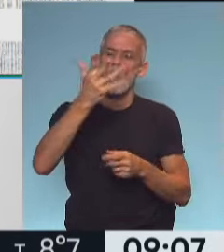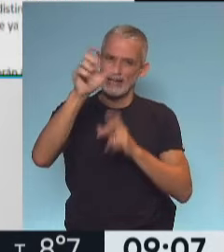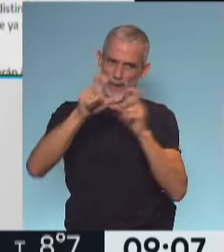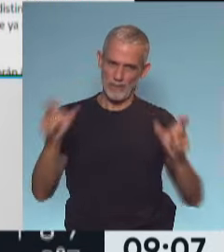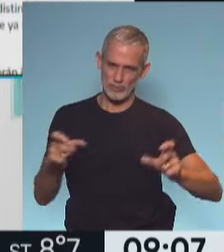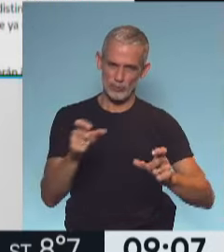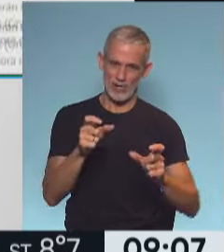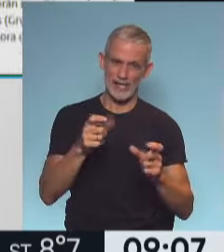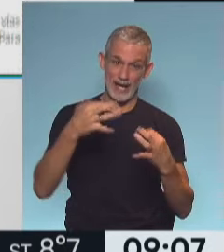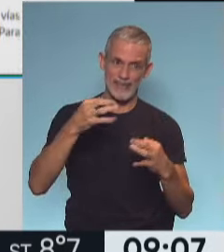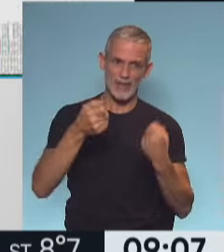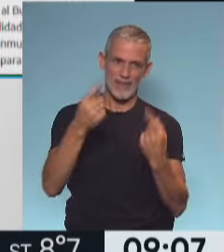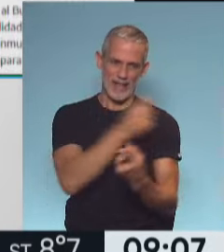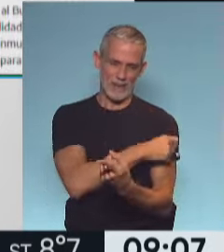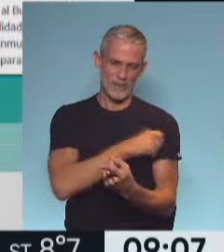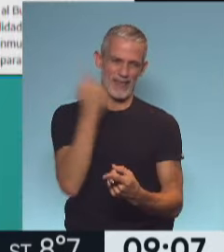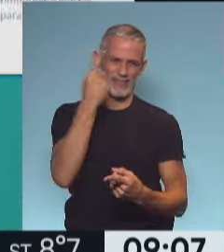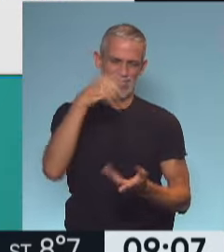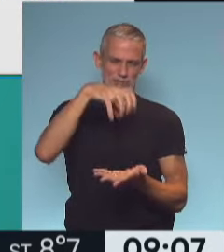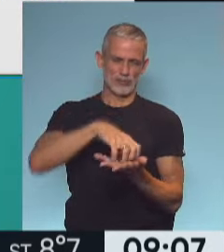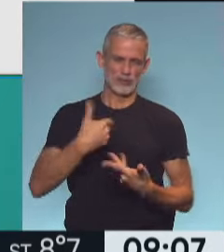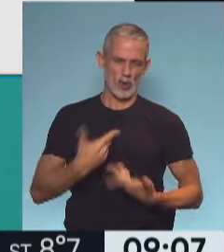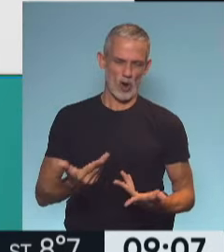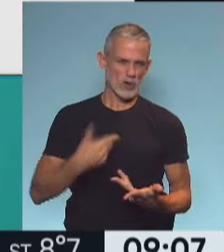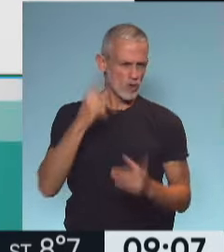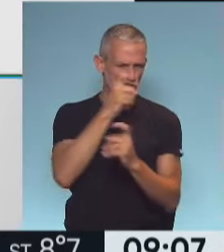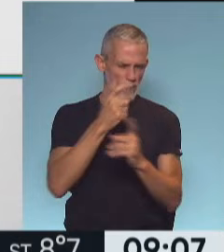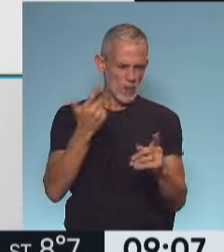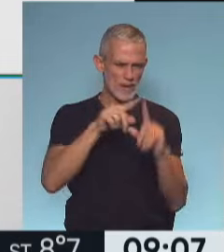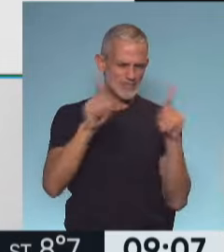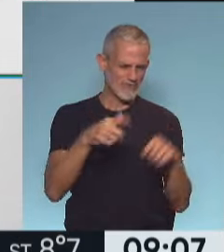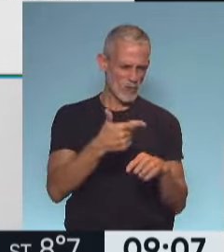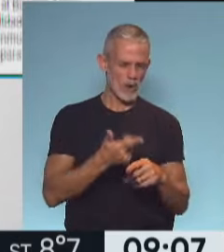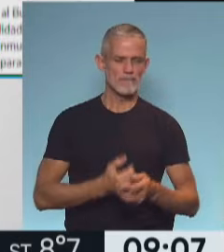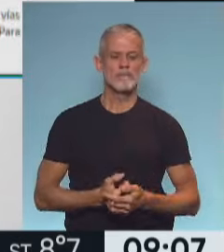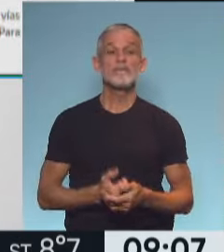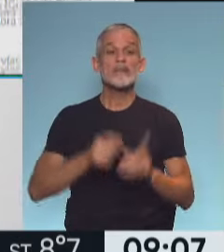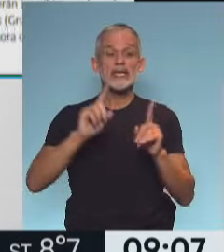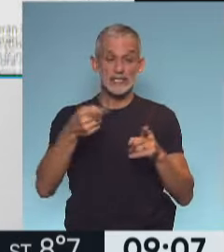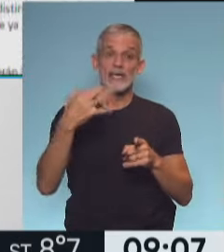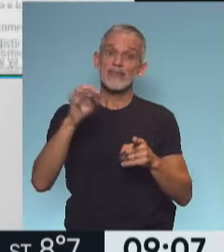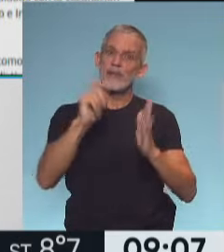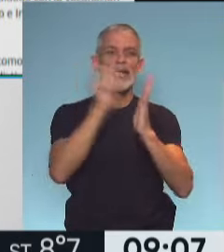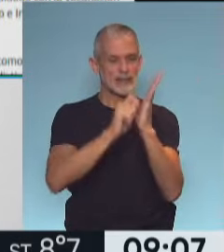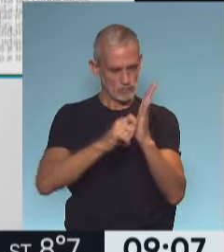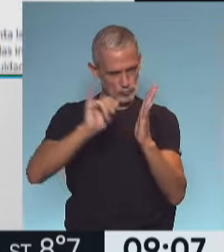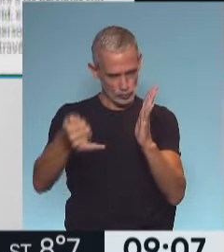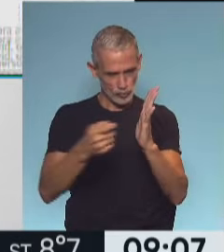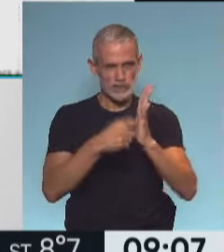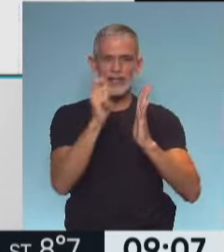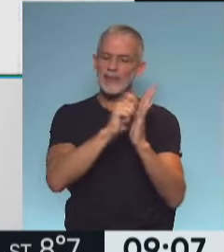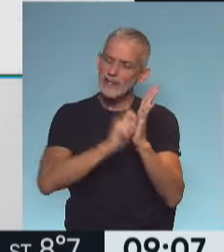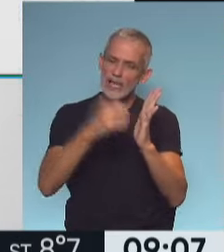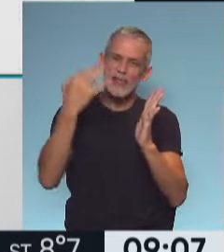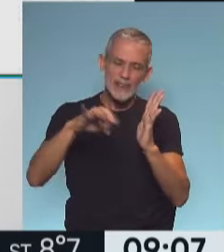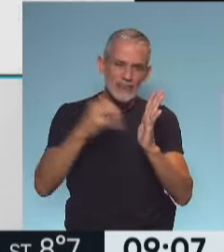que tenemos que atender desde nuestra dirección. Así que en eso no hay problema. Lo que sí hay que inscribirse, este